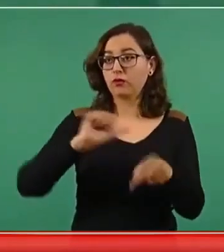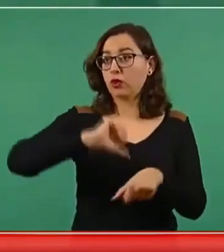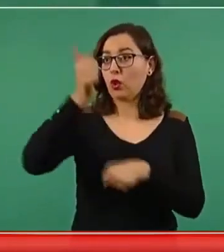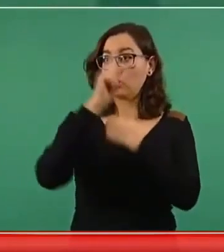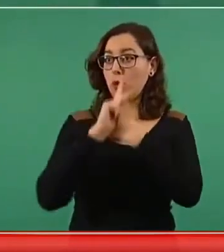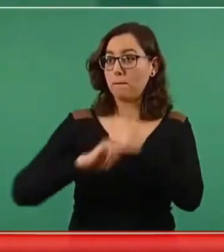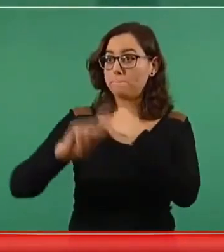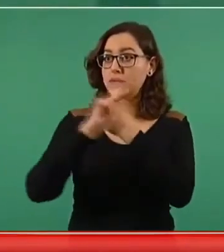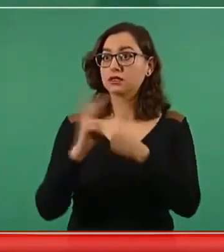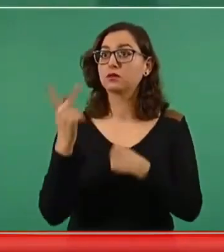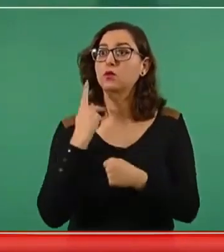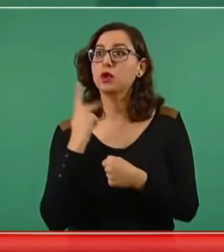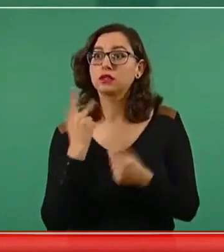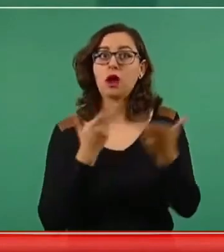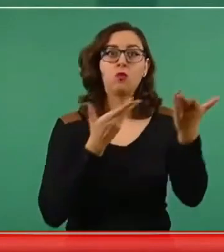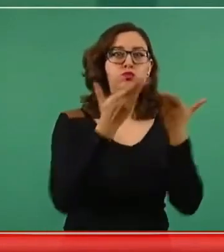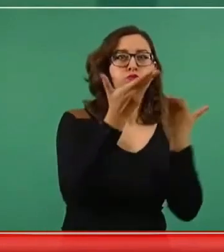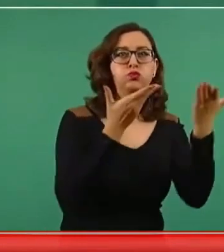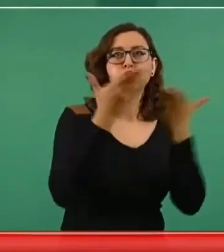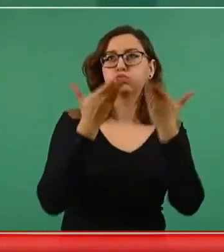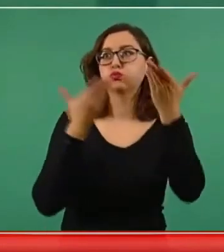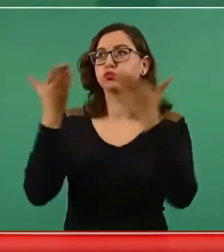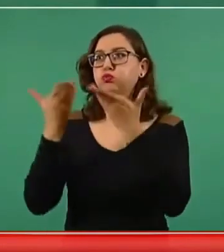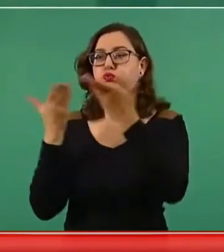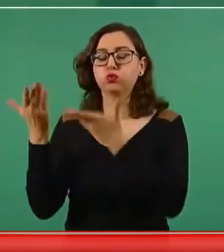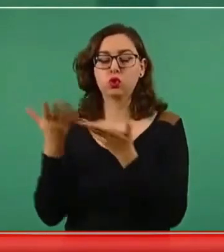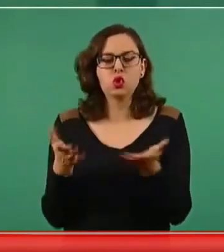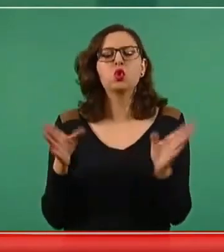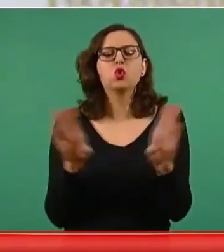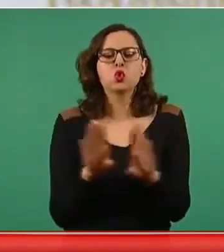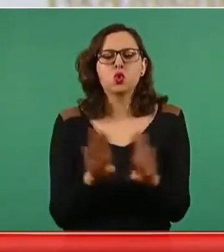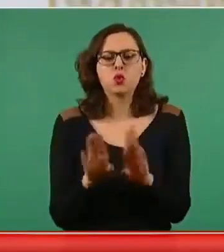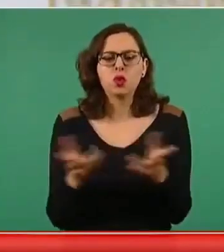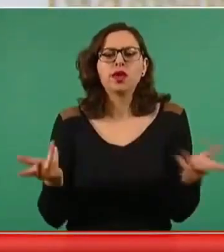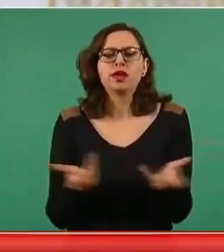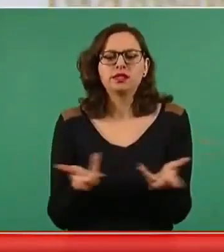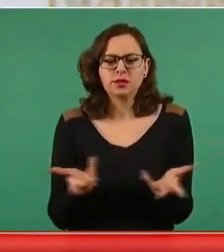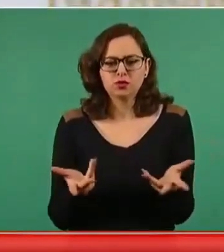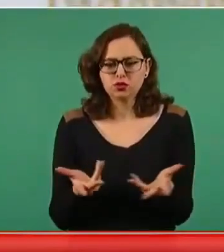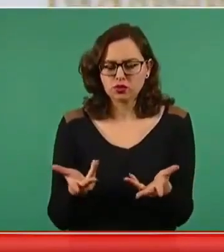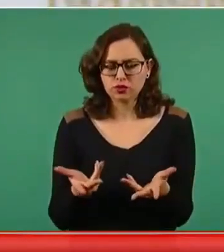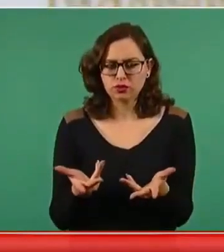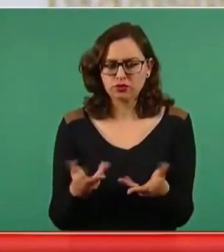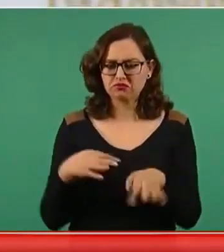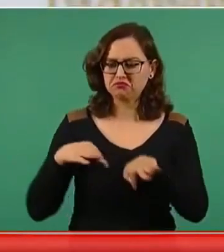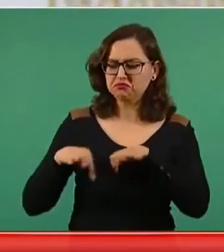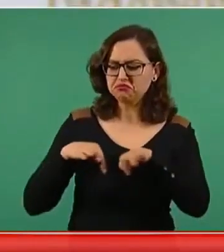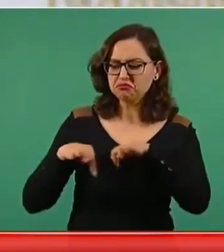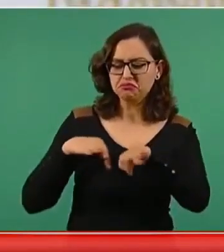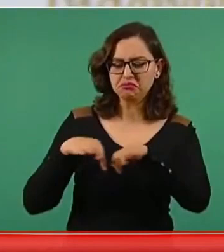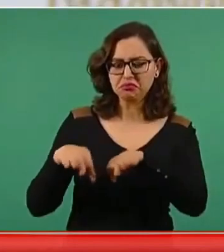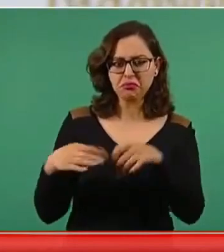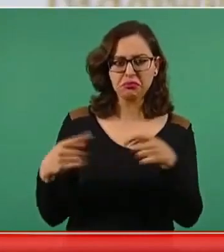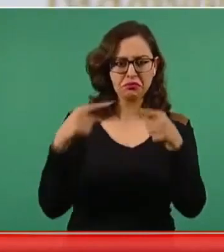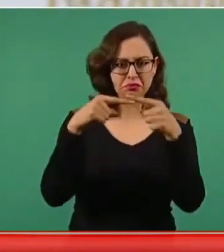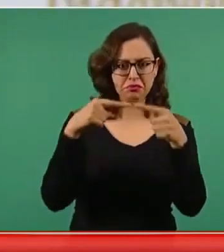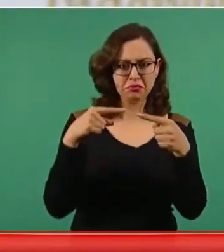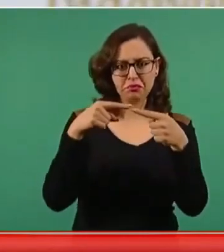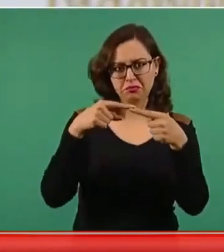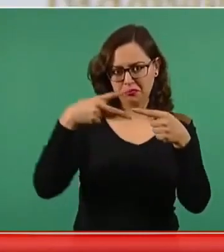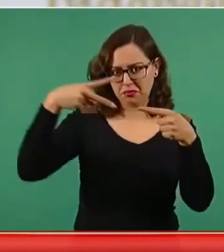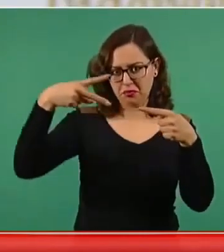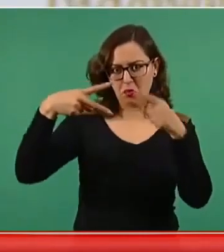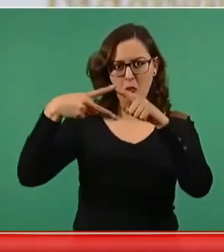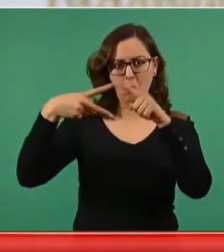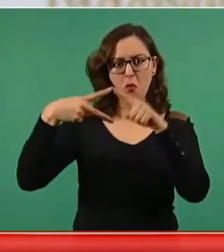Porque es muy importante lo realizado en política interna.